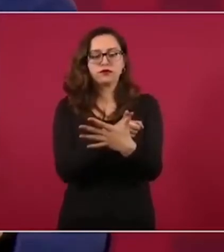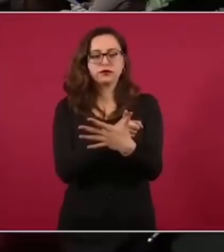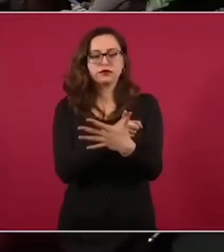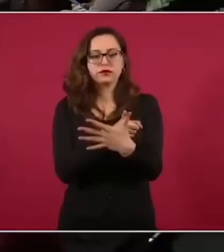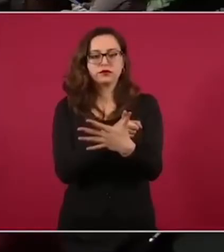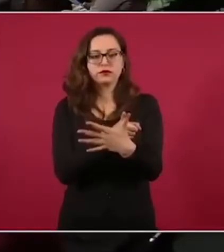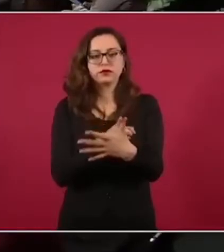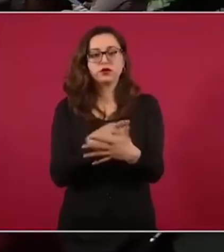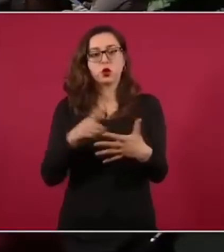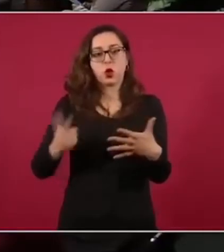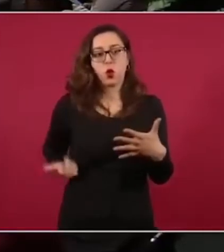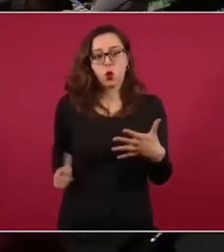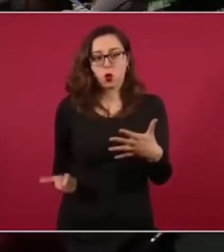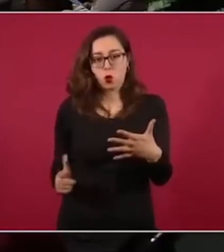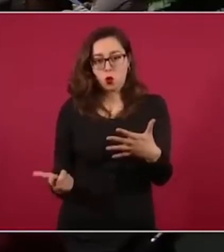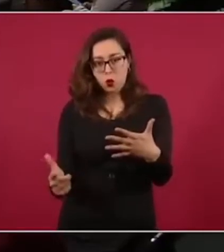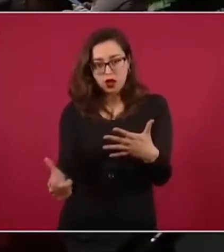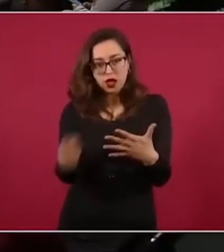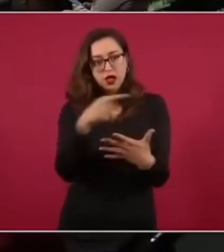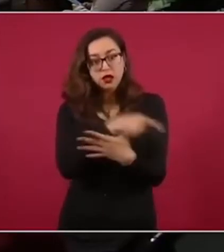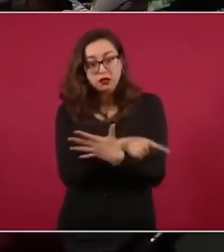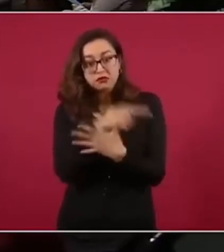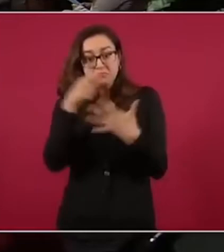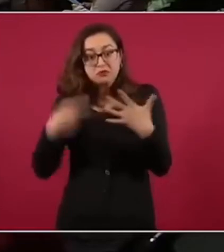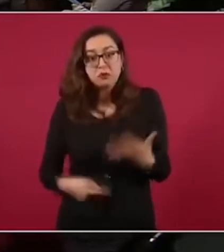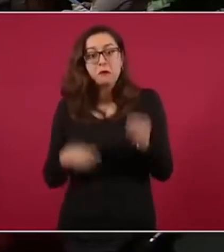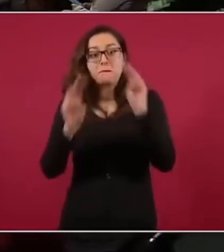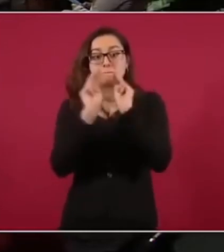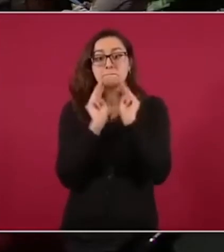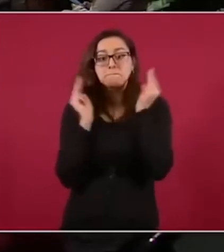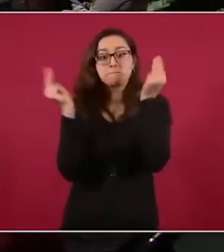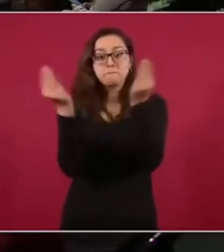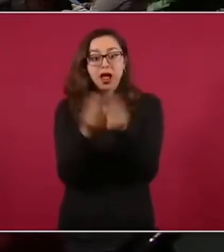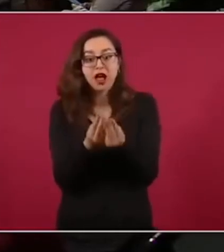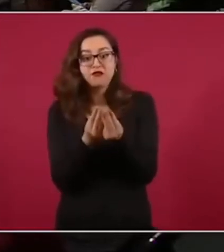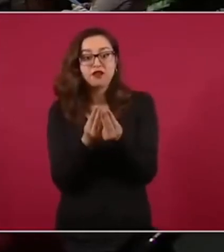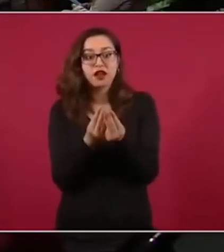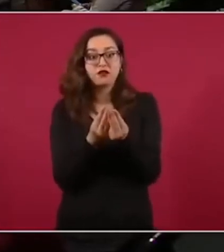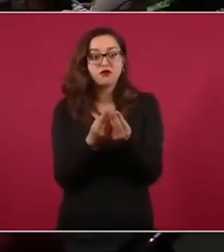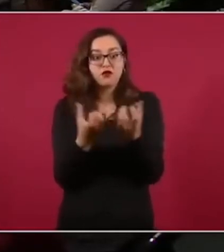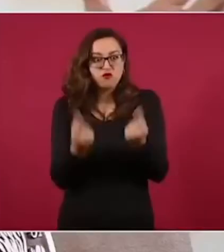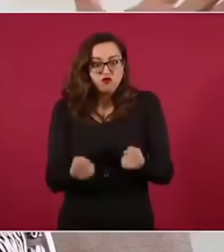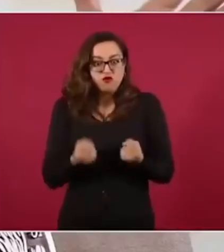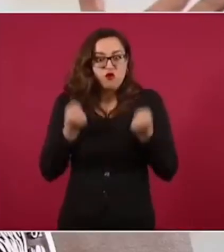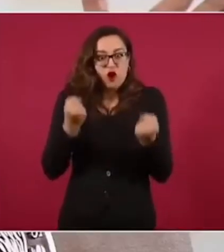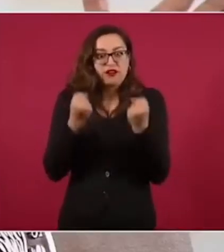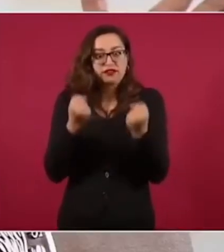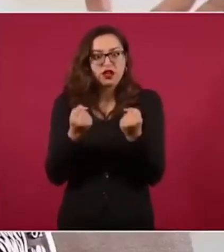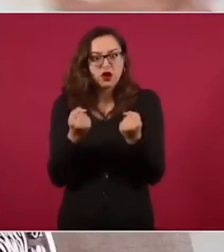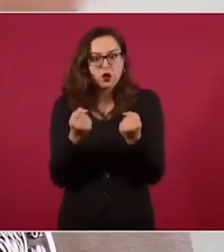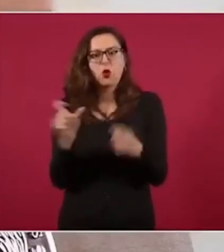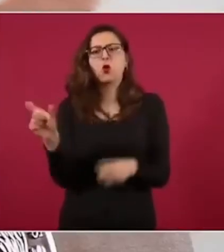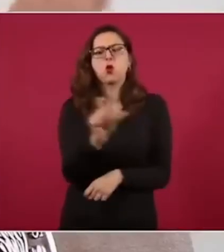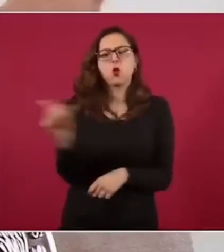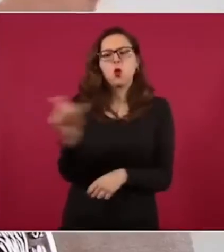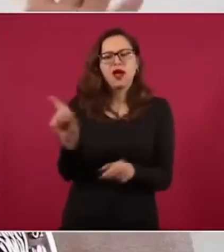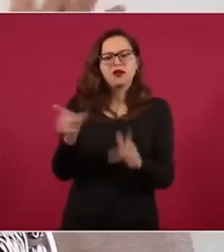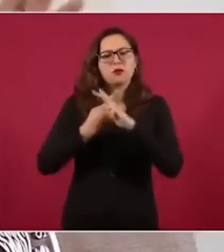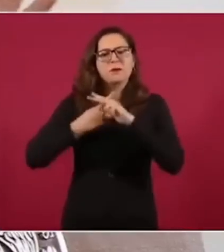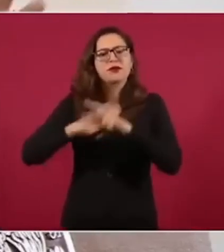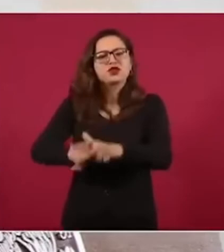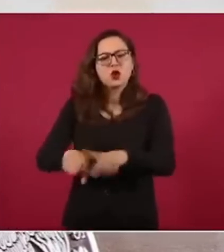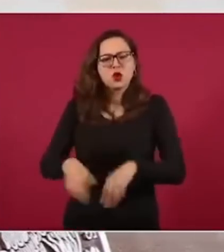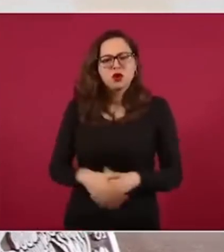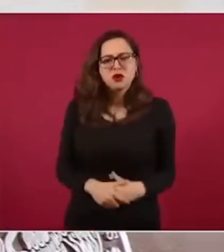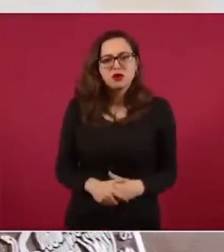el cartel de Guanajuato, todo eso se creó en los gobiernos